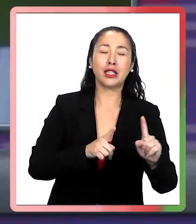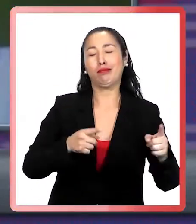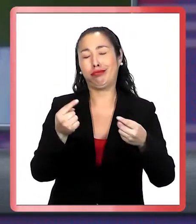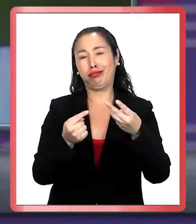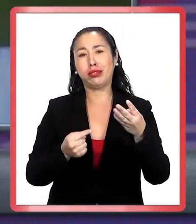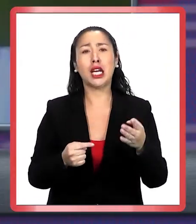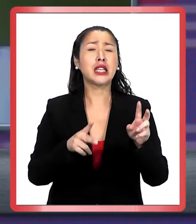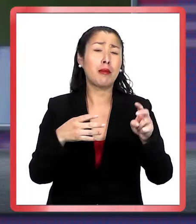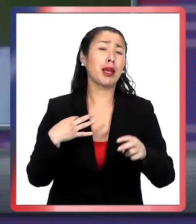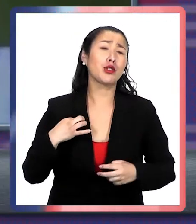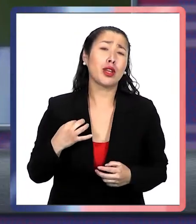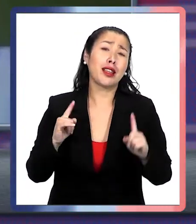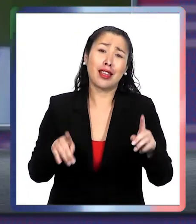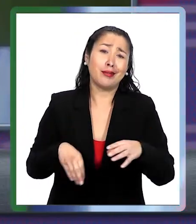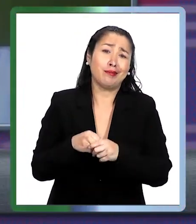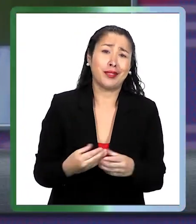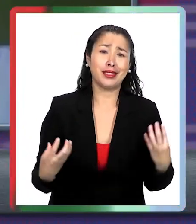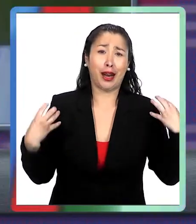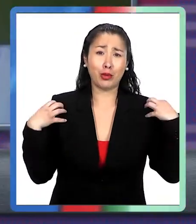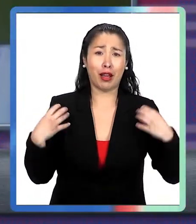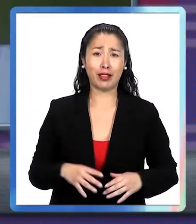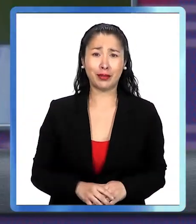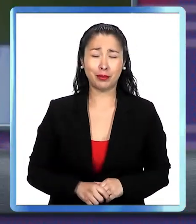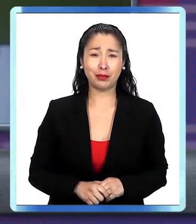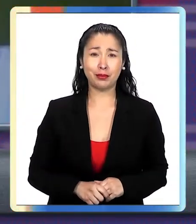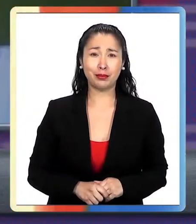Hay un montón de temas que la ciudadanía tiene que estar muy involucrada.